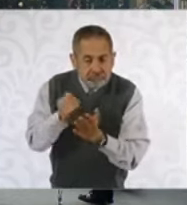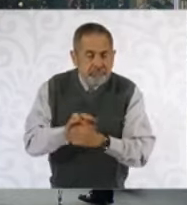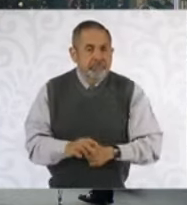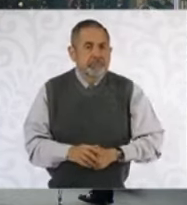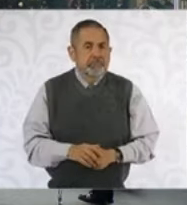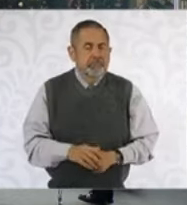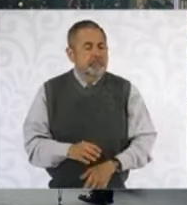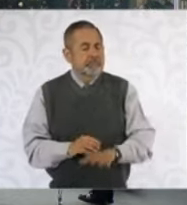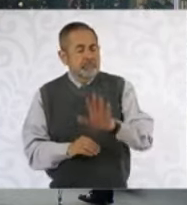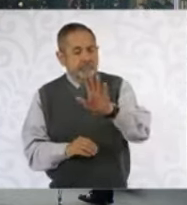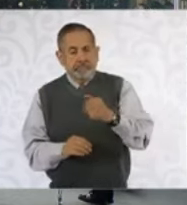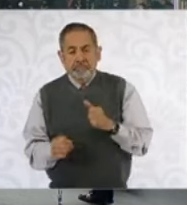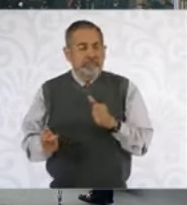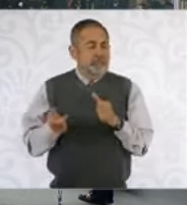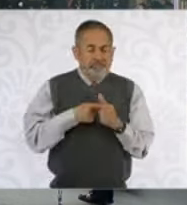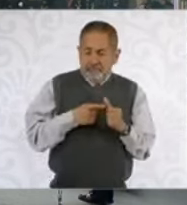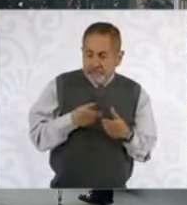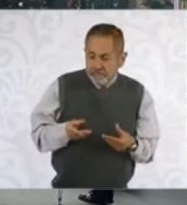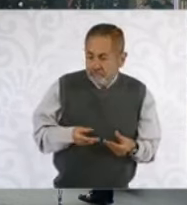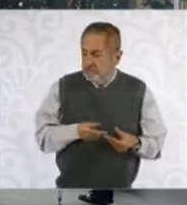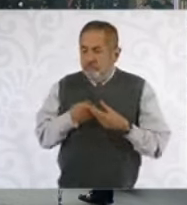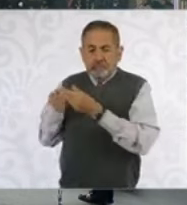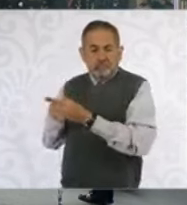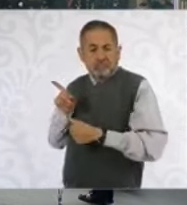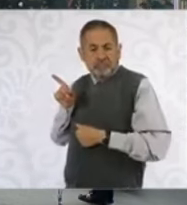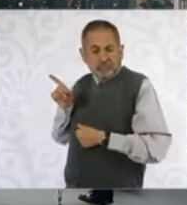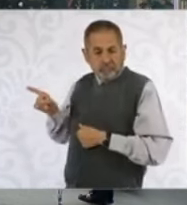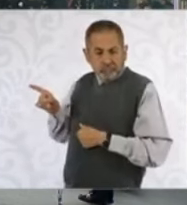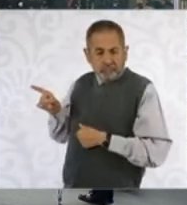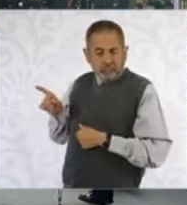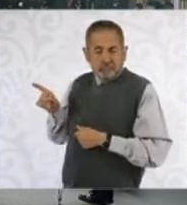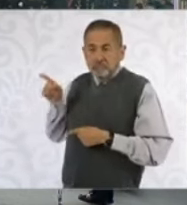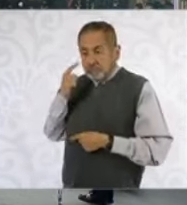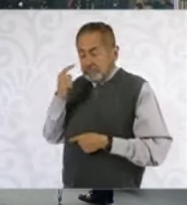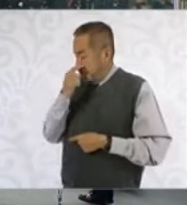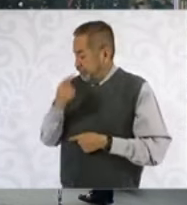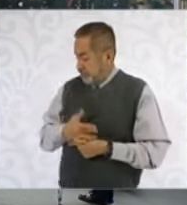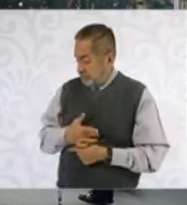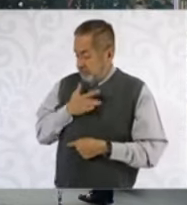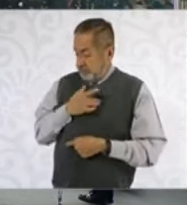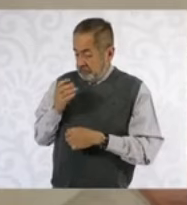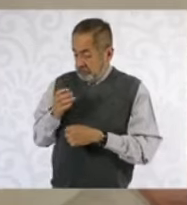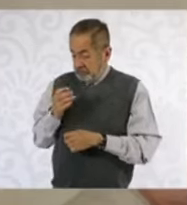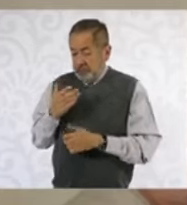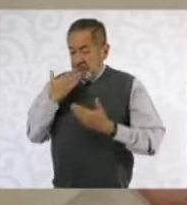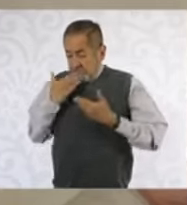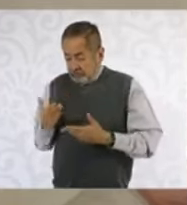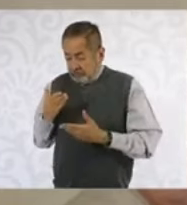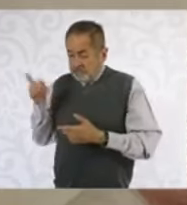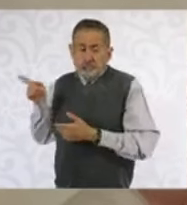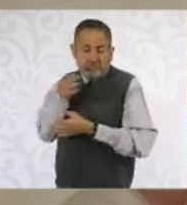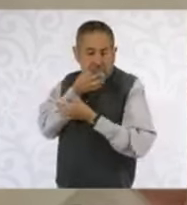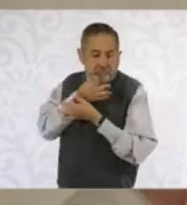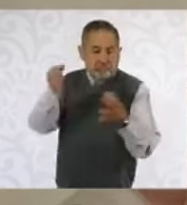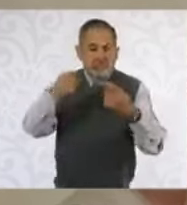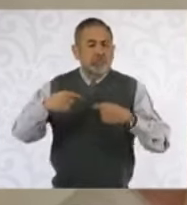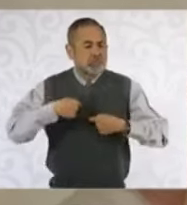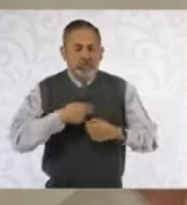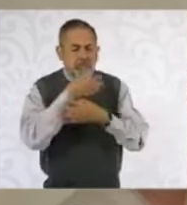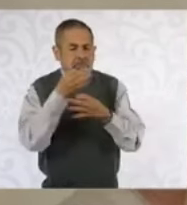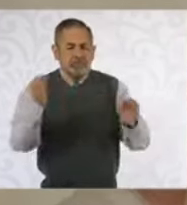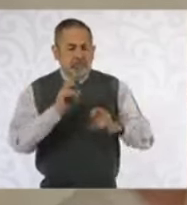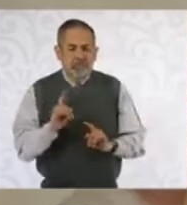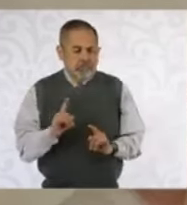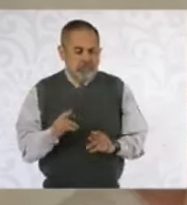la presidenta Sheinbaum, la prioridad de que lo anuncie en el momento que lo considere oportuno. Pero lo que les puedo